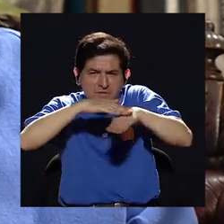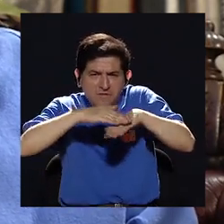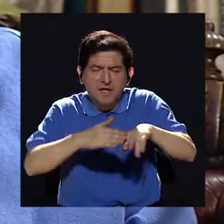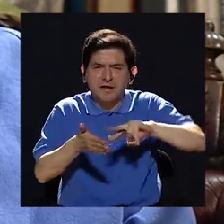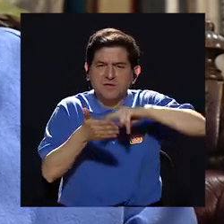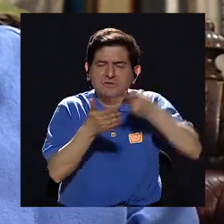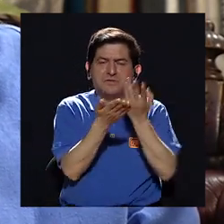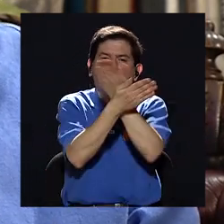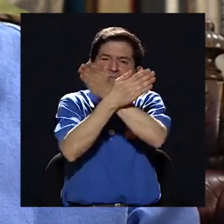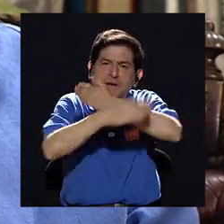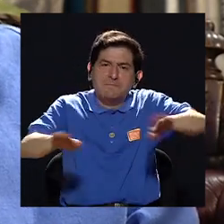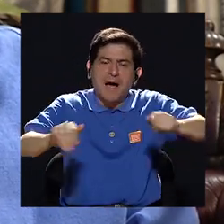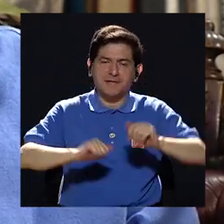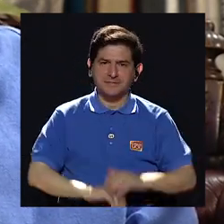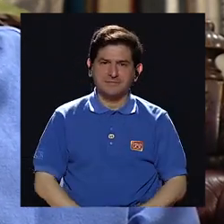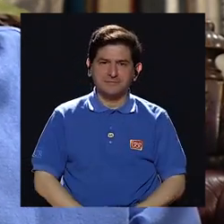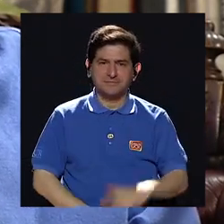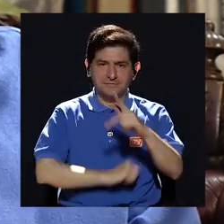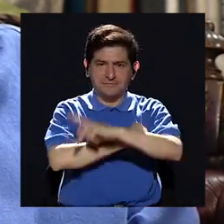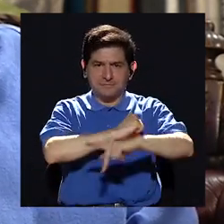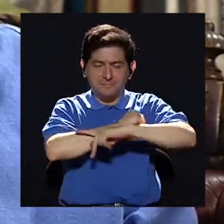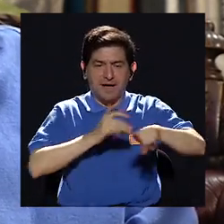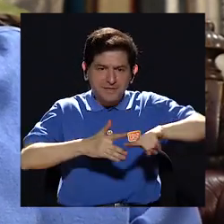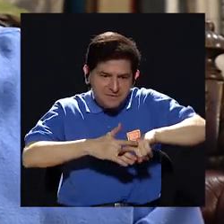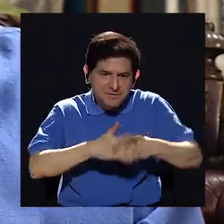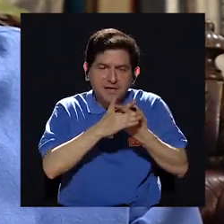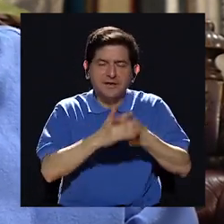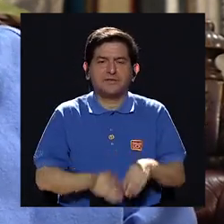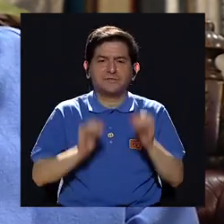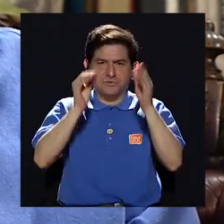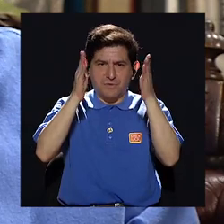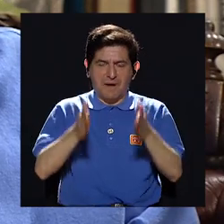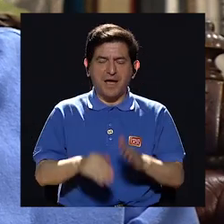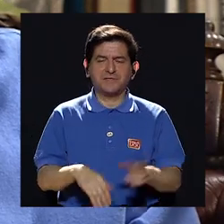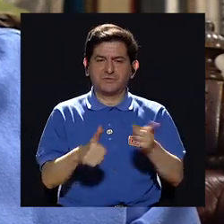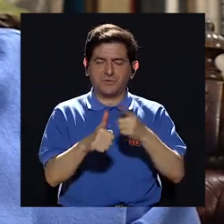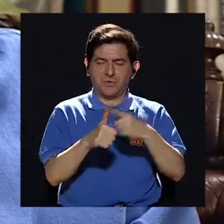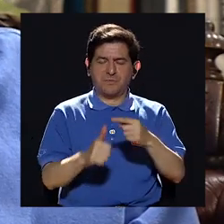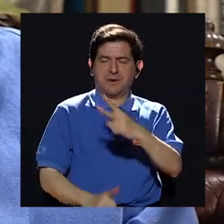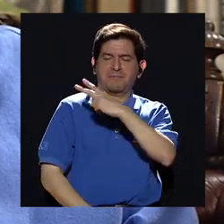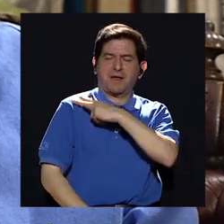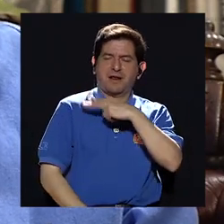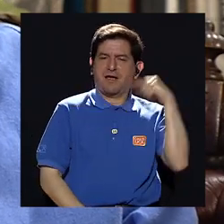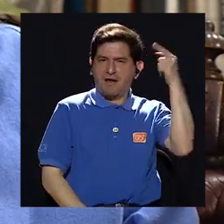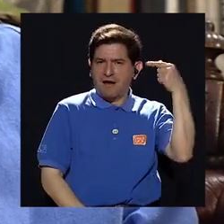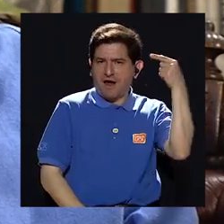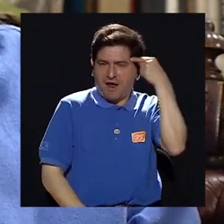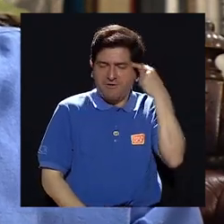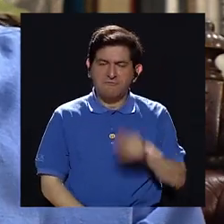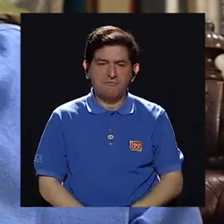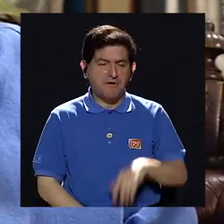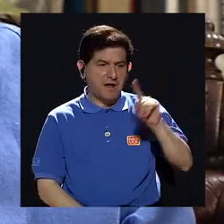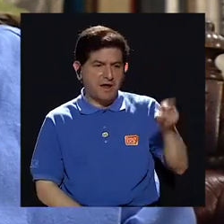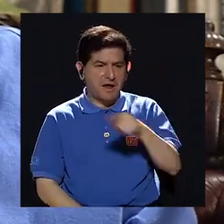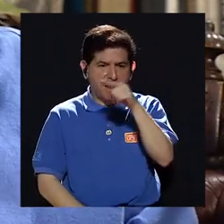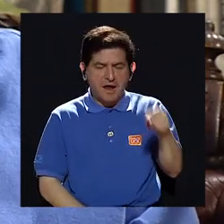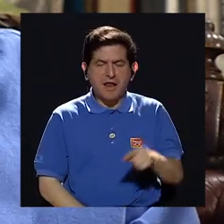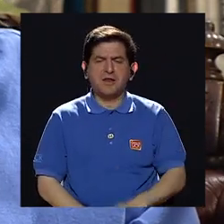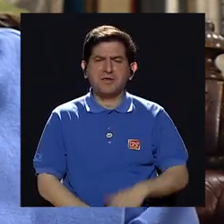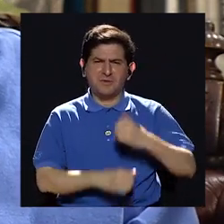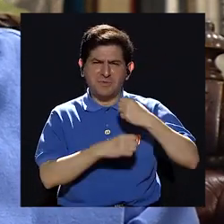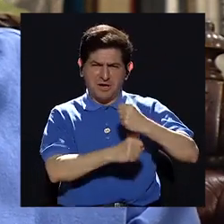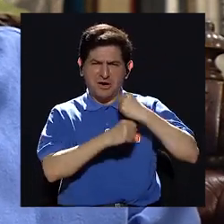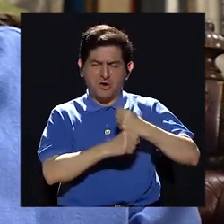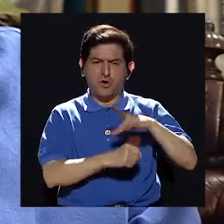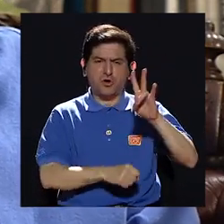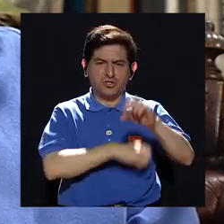la paz. Un país que nació con un maestro como primer jefe de Estado que abolió el ejército hace 70